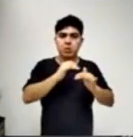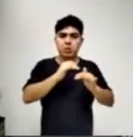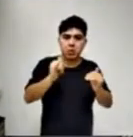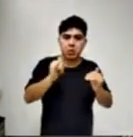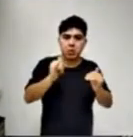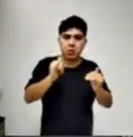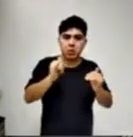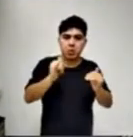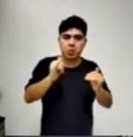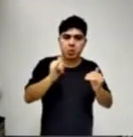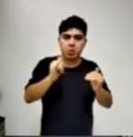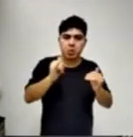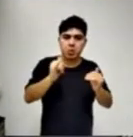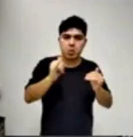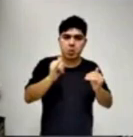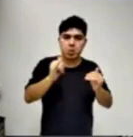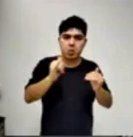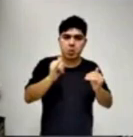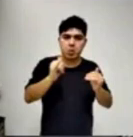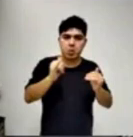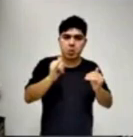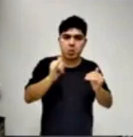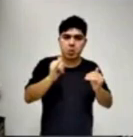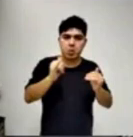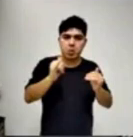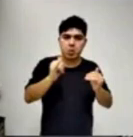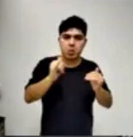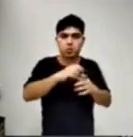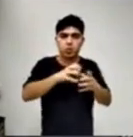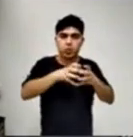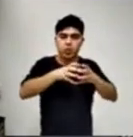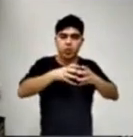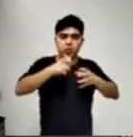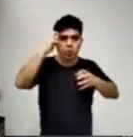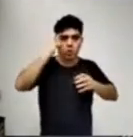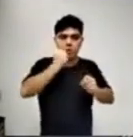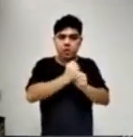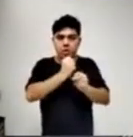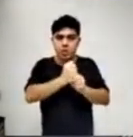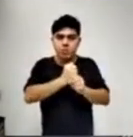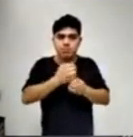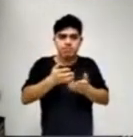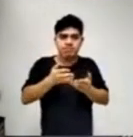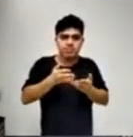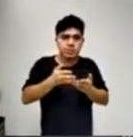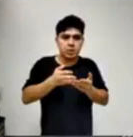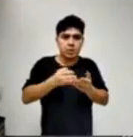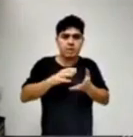información al Ejecutivo. Se ha trabajado desde este Consejo Deliberante con absoluta ceguera